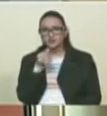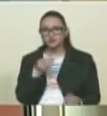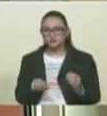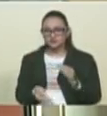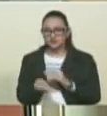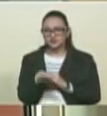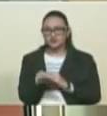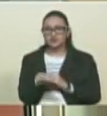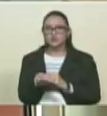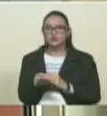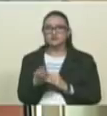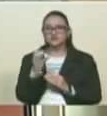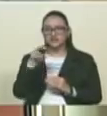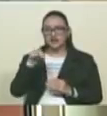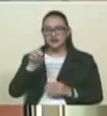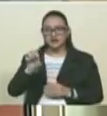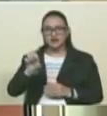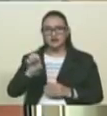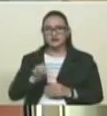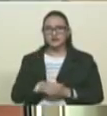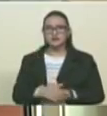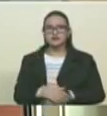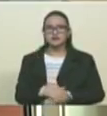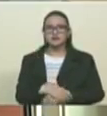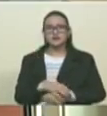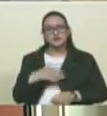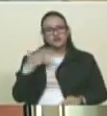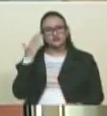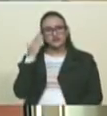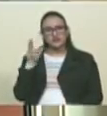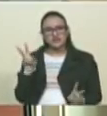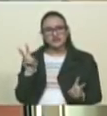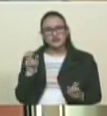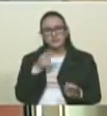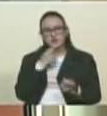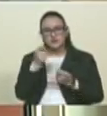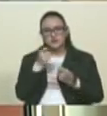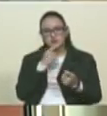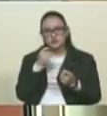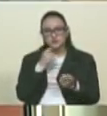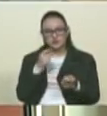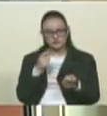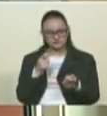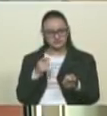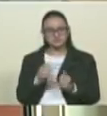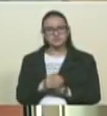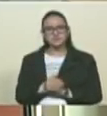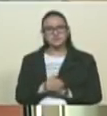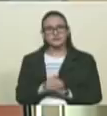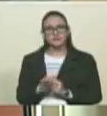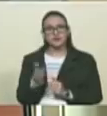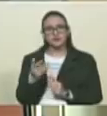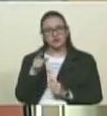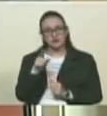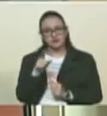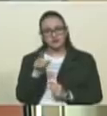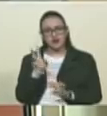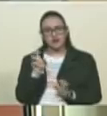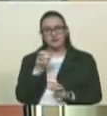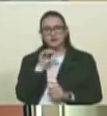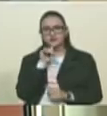ante el Consejo Nacional Electoral, quisiera saber en el caso de los medios de comunicación, el papel de los medios al cual usted también se refirió,